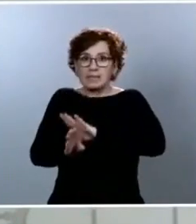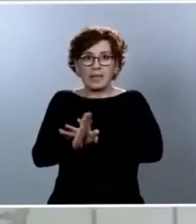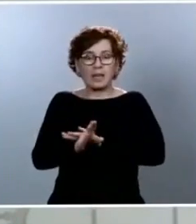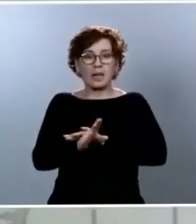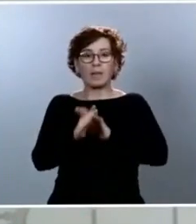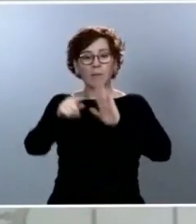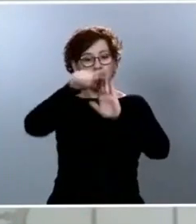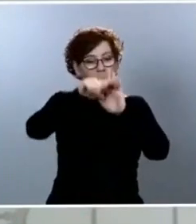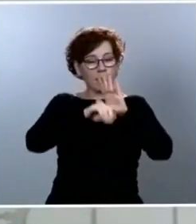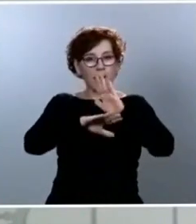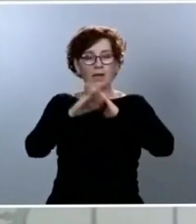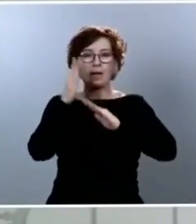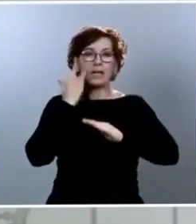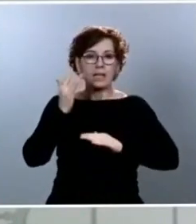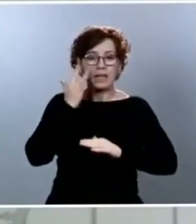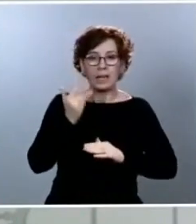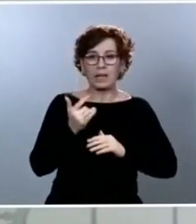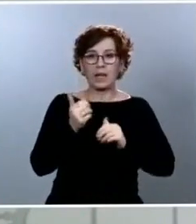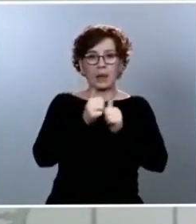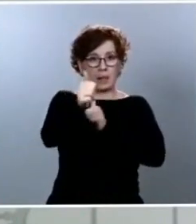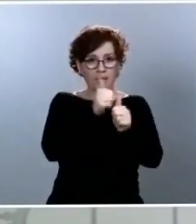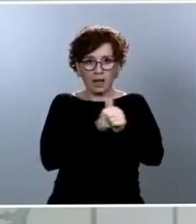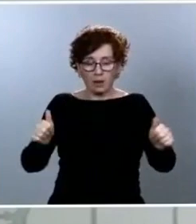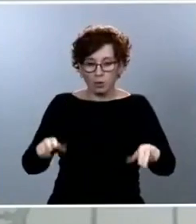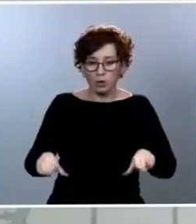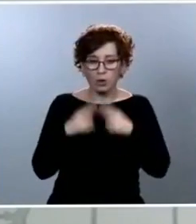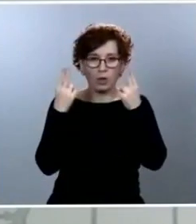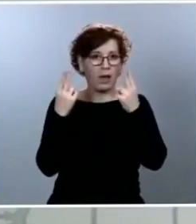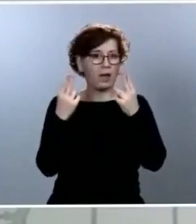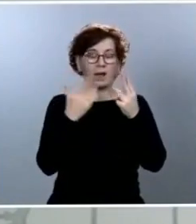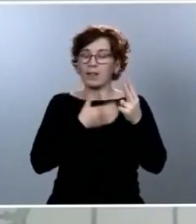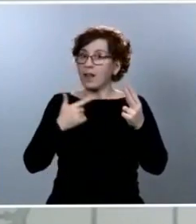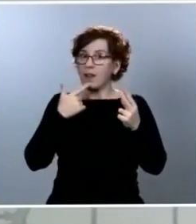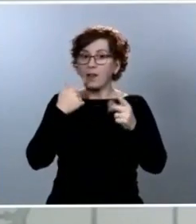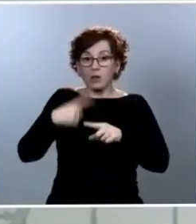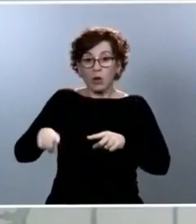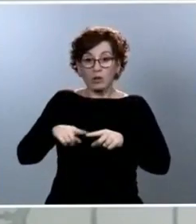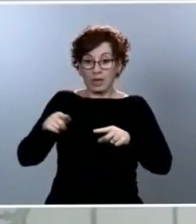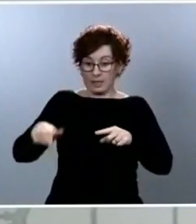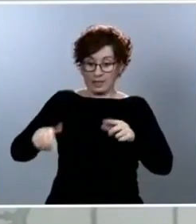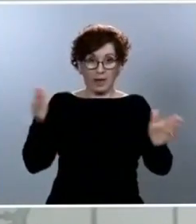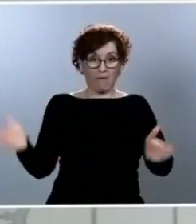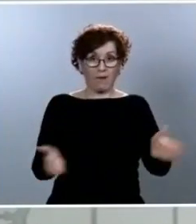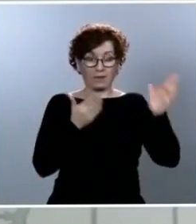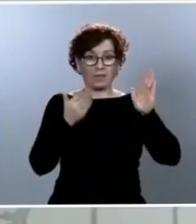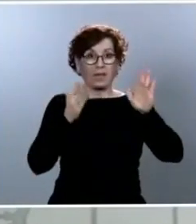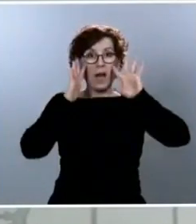durante estas semanas, gracias a la información que han suministrado ustedes los medios de comunicación.